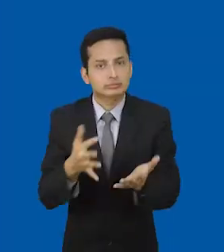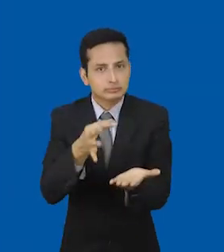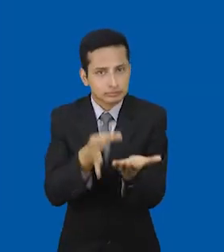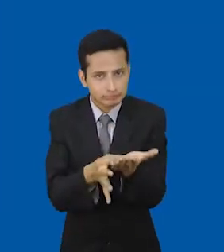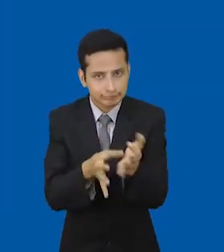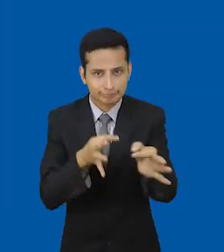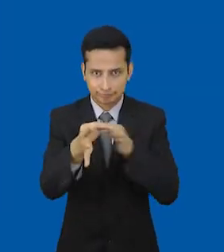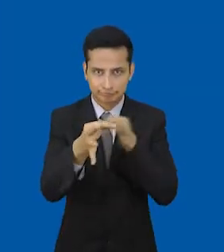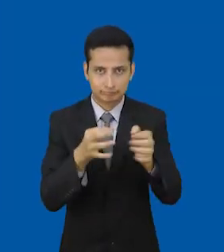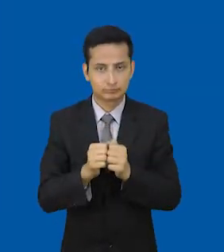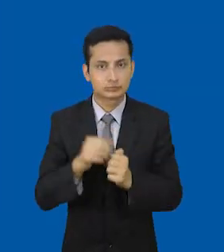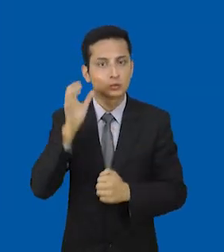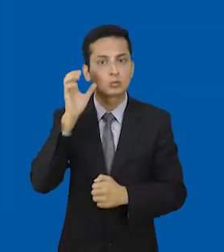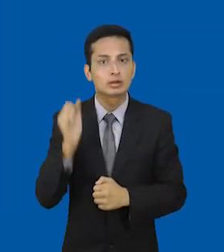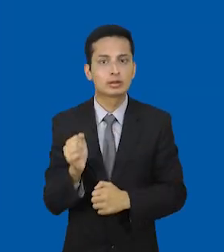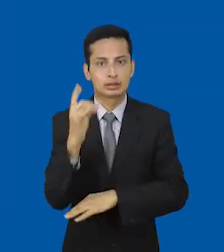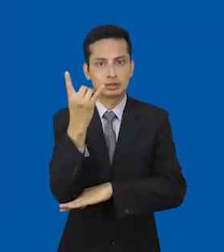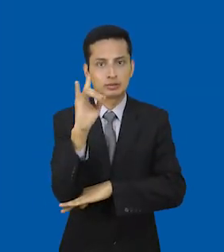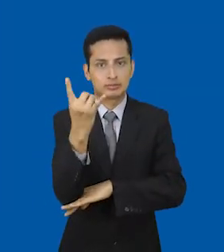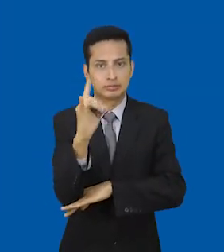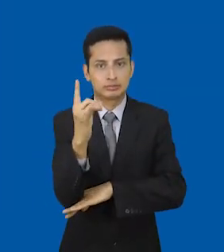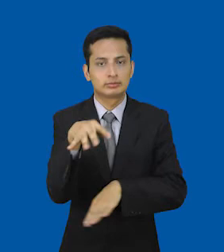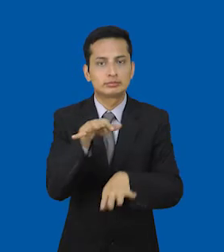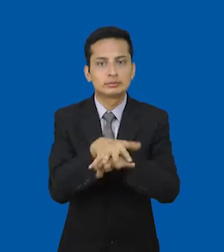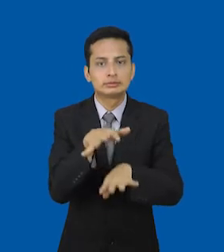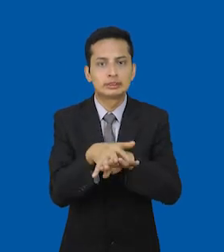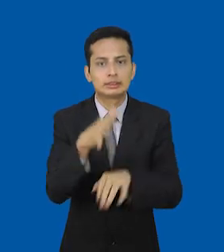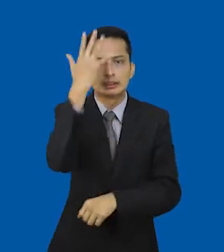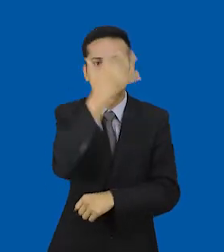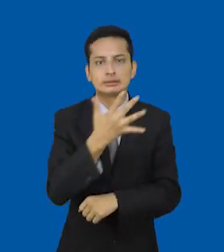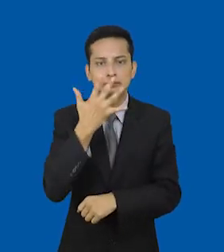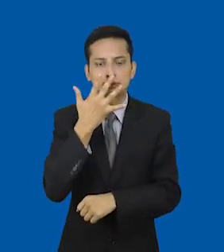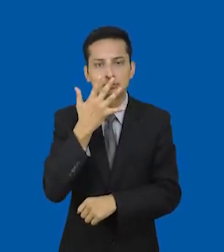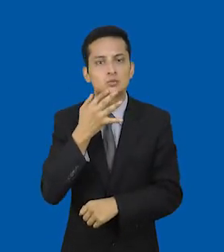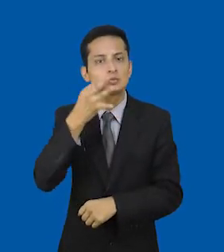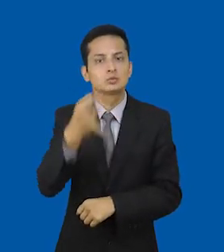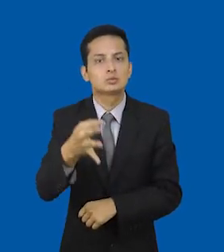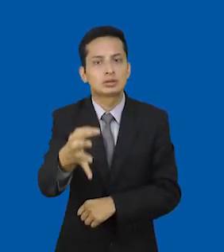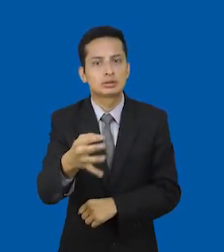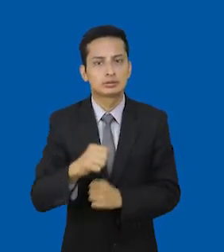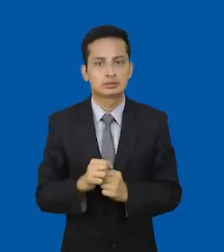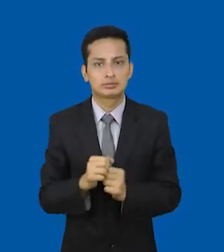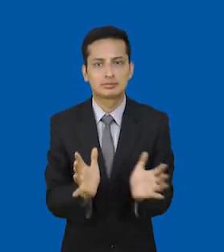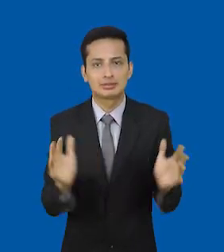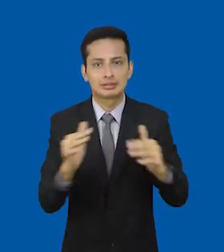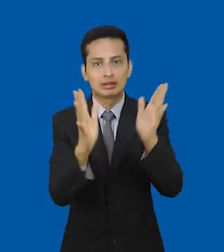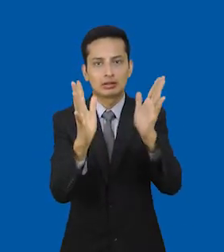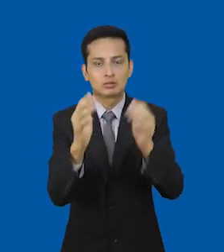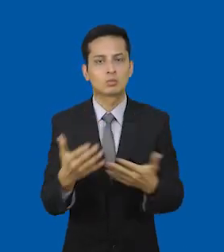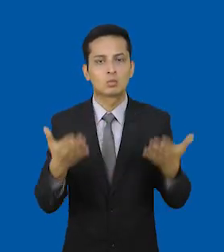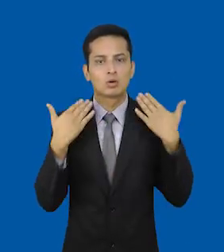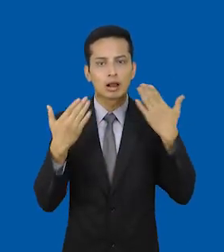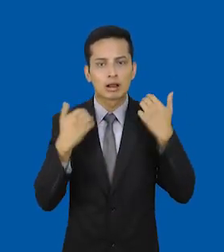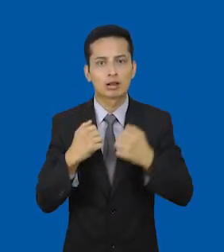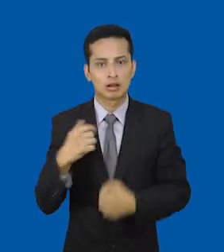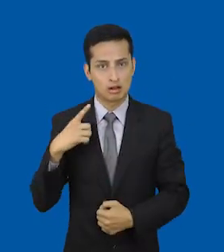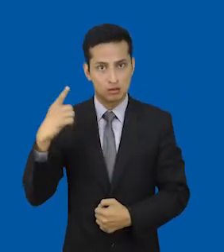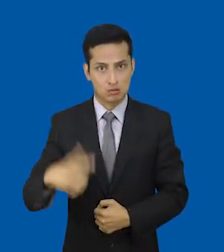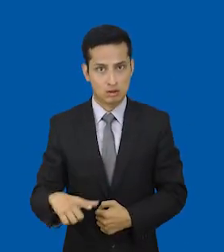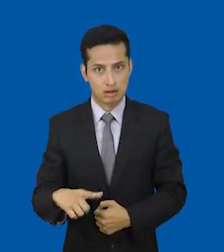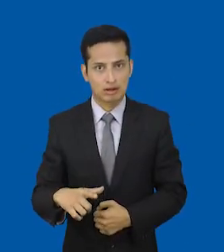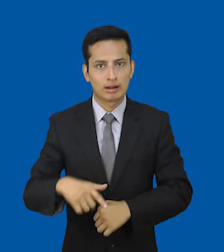cantones Cuenca, Riobamba, Machala, Esmeraldas, Durán, Milagro, Guayaquil,